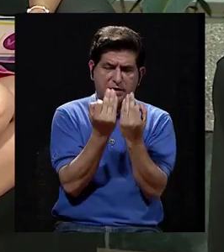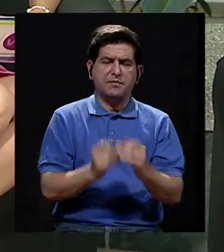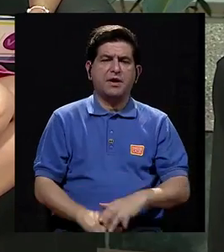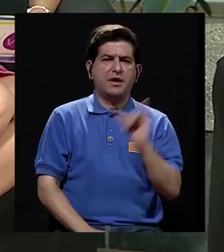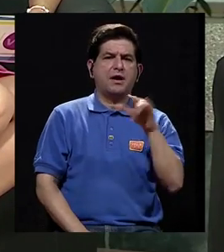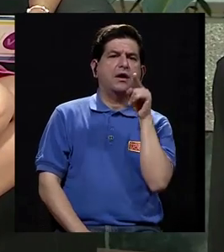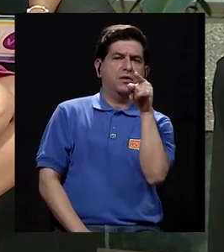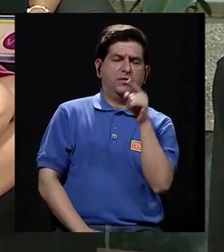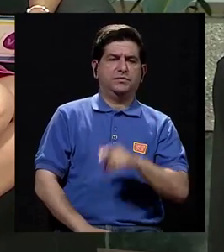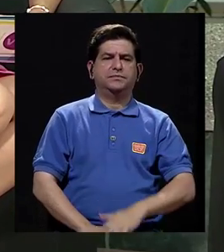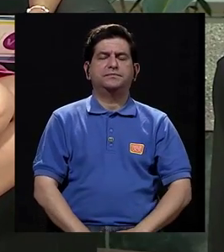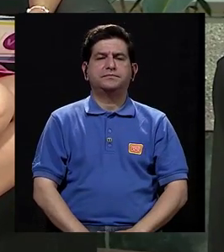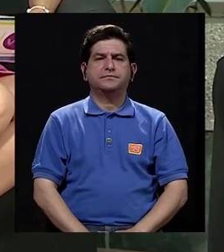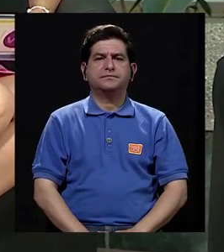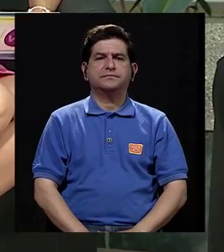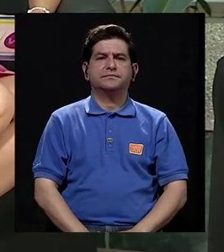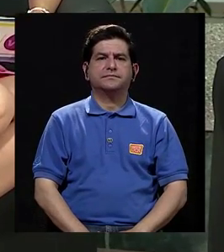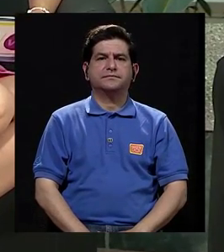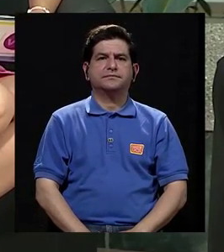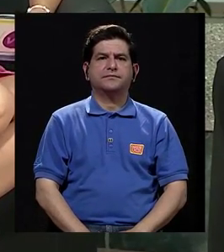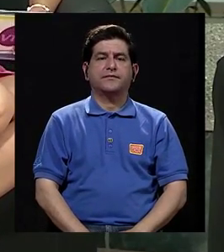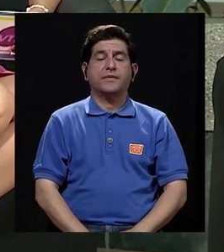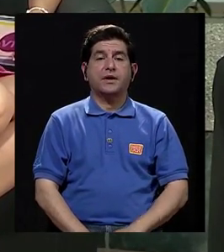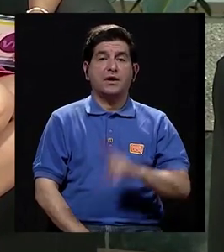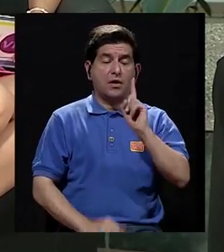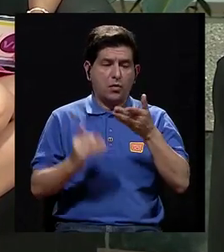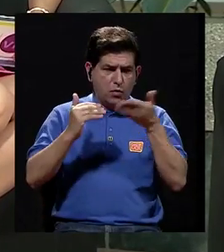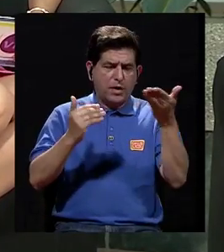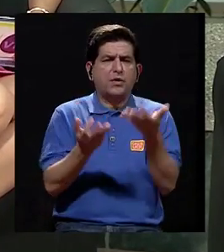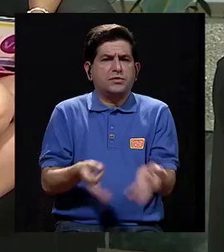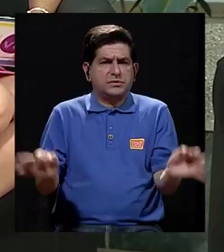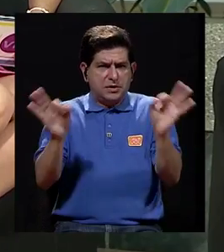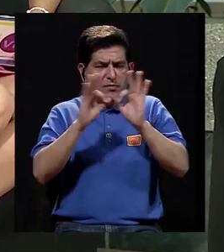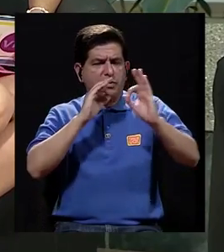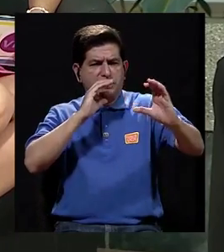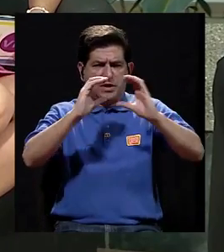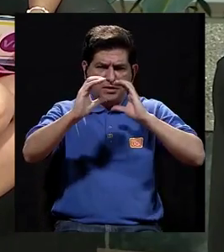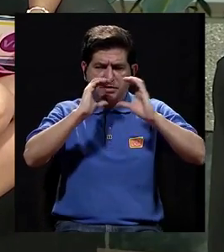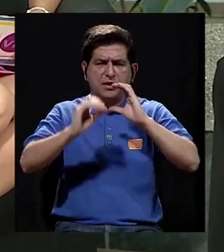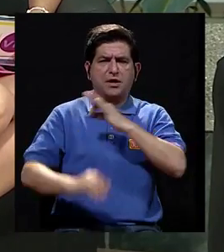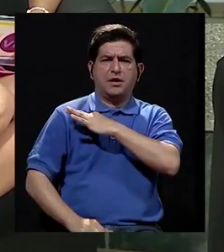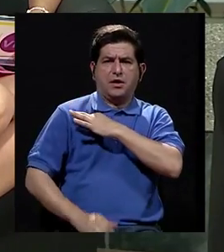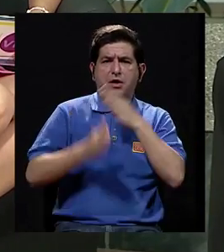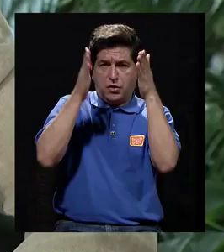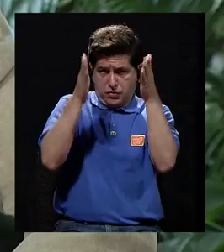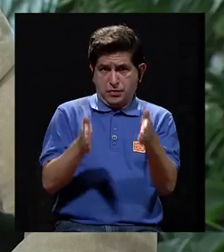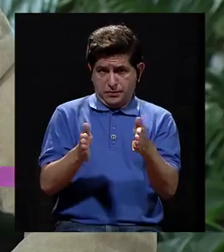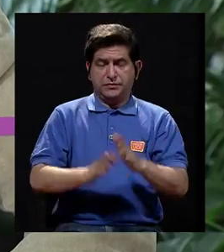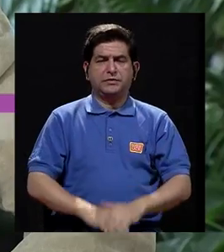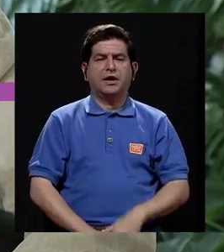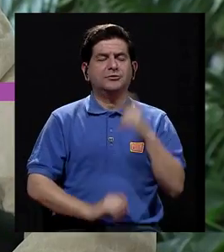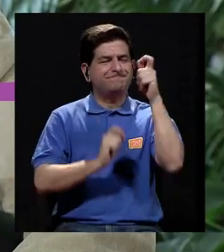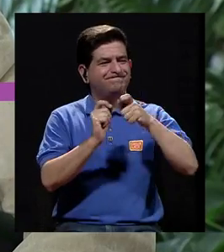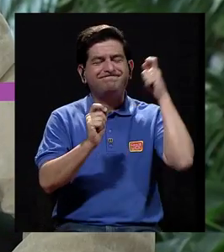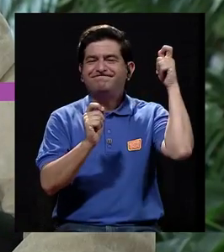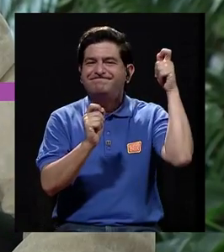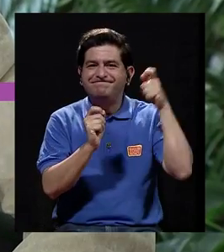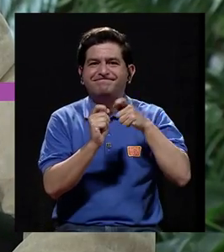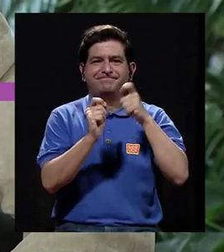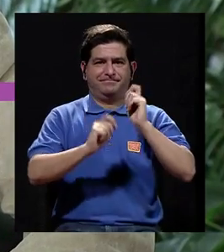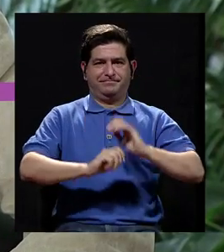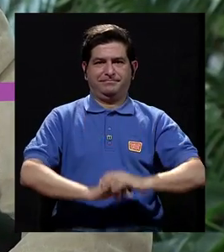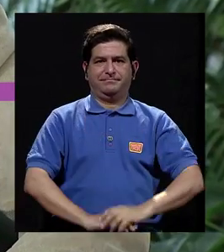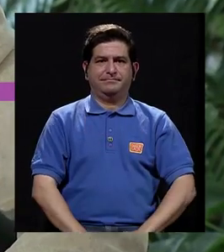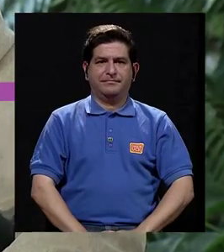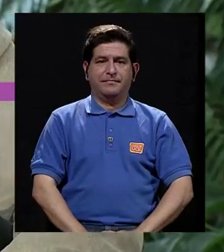y el suyo también. Y es que algo que rescatamos de las conversaciones con nuestros invitados es precisamente